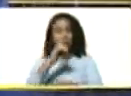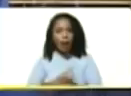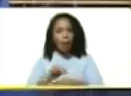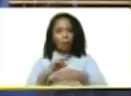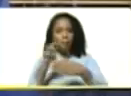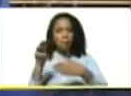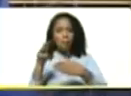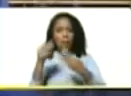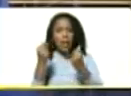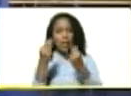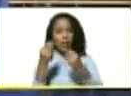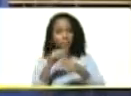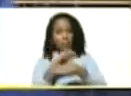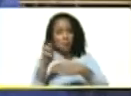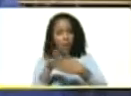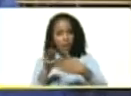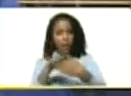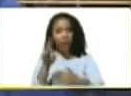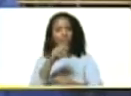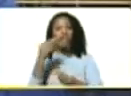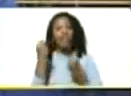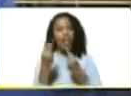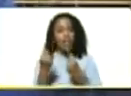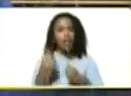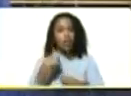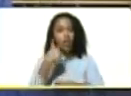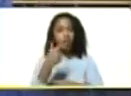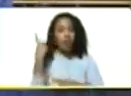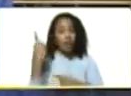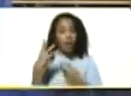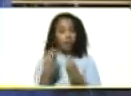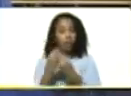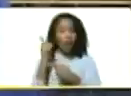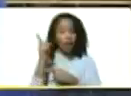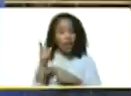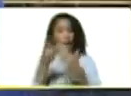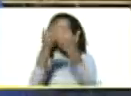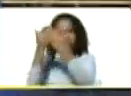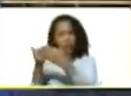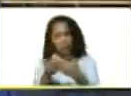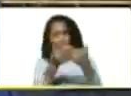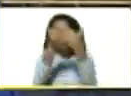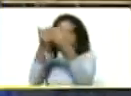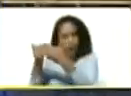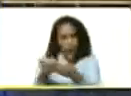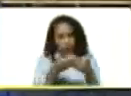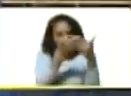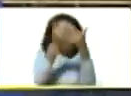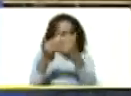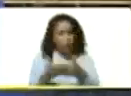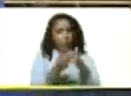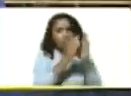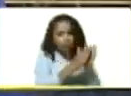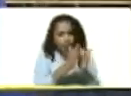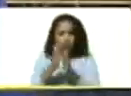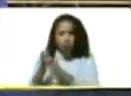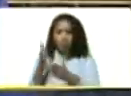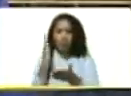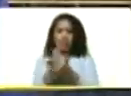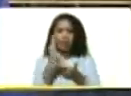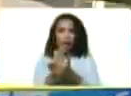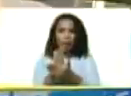ministra de finanzas, yo tengo que decirle, es una compañera muy estudiosa, muy meticulosa, muy organizada, muy planificada,